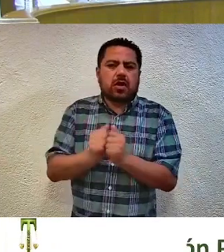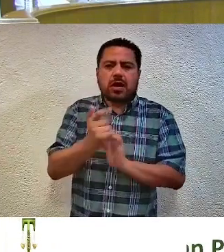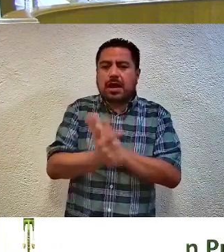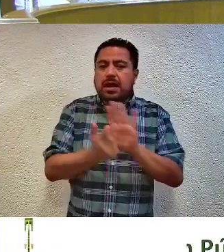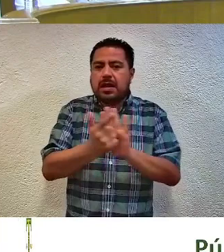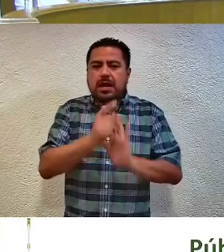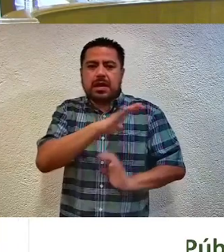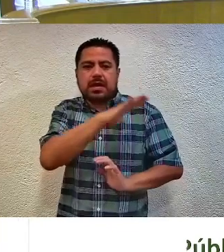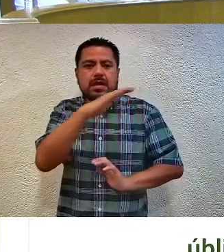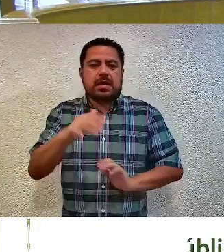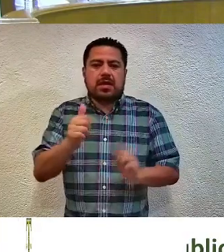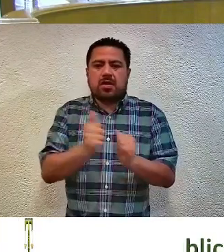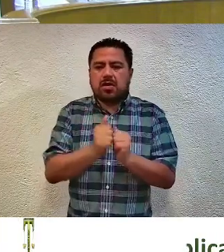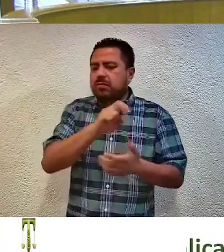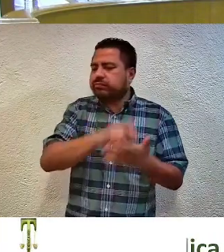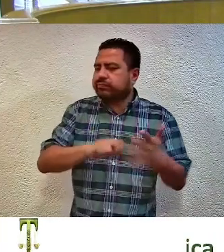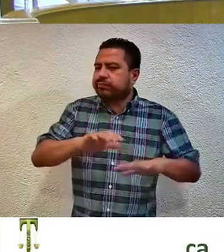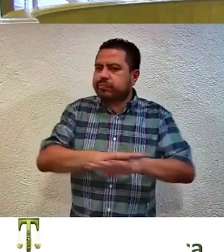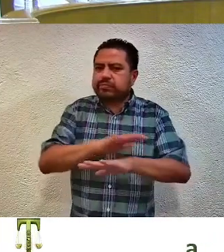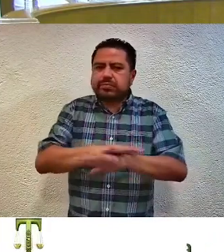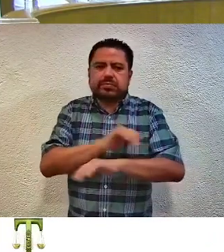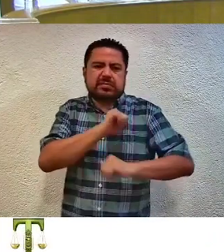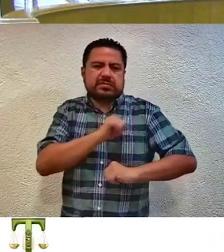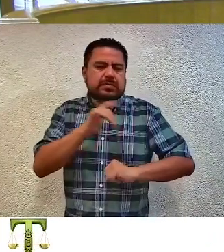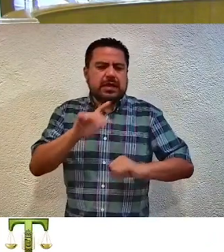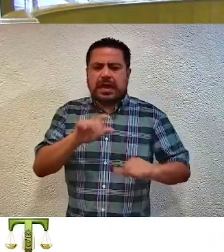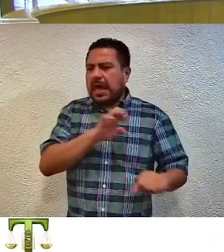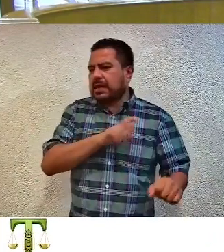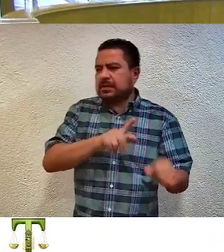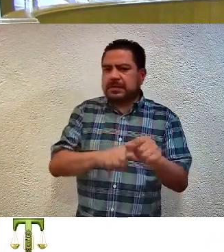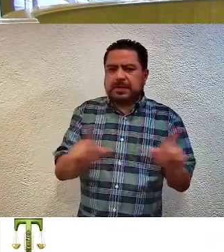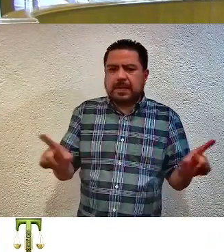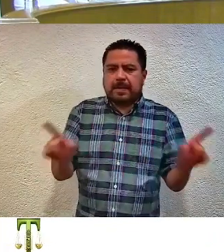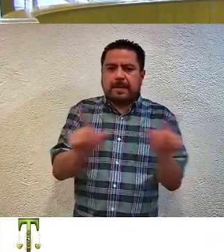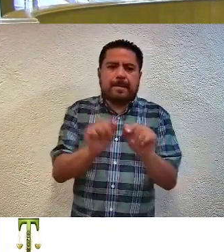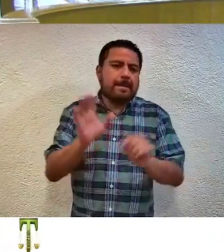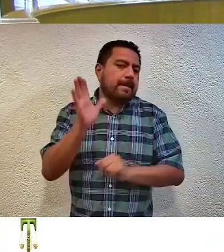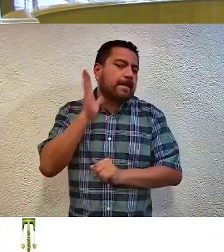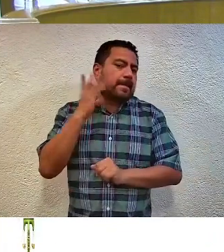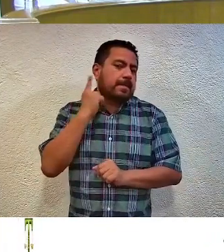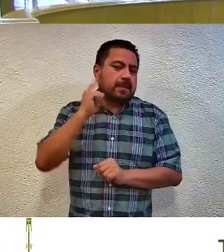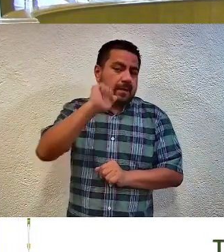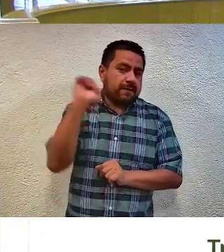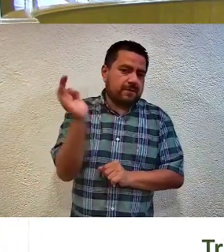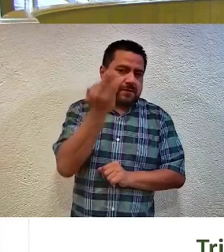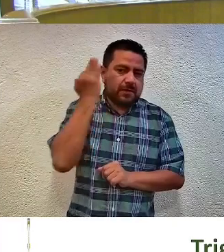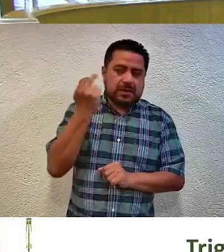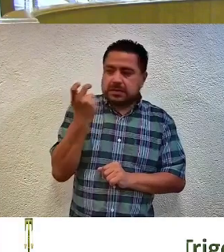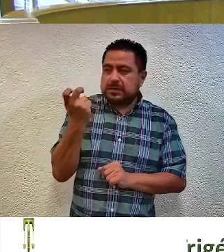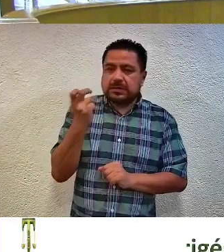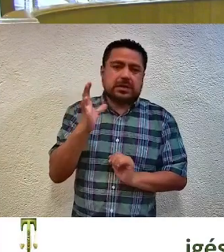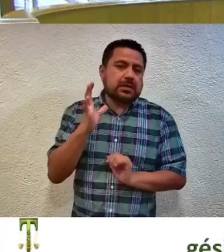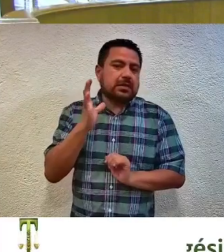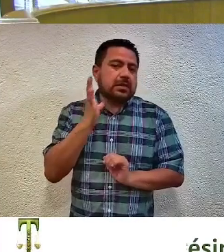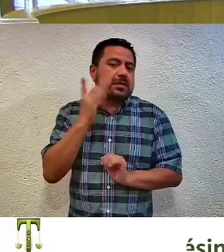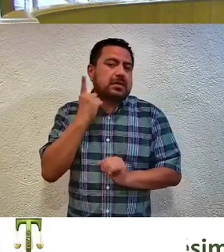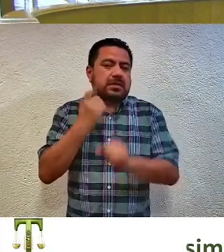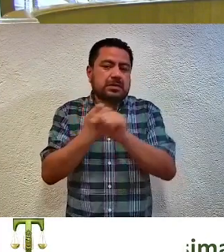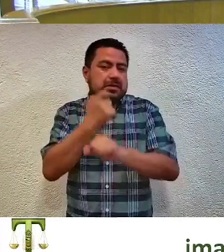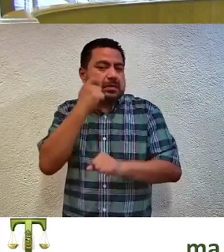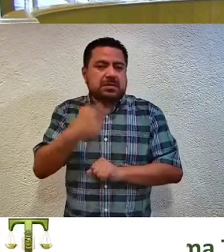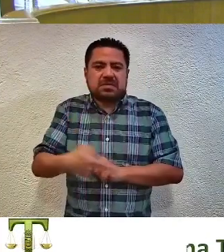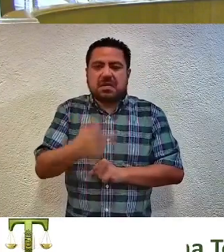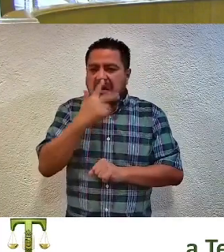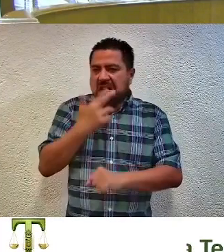general cuya emisión y modificación corresponden exclusiva al Congreso de la Unión. De ahí que el Congreso local resulta